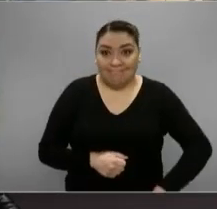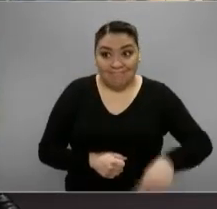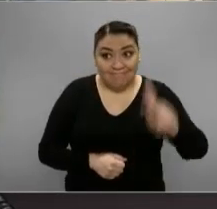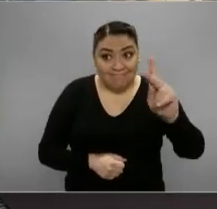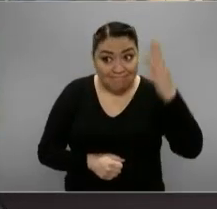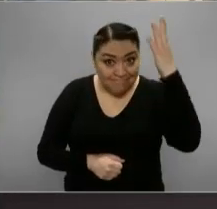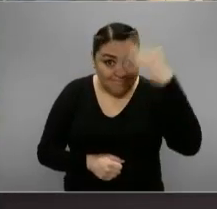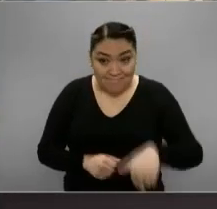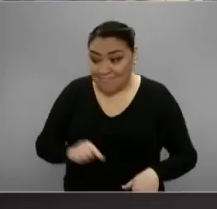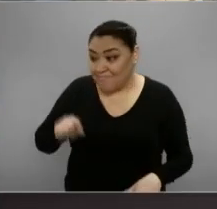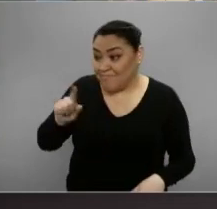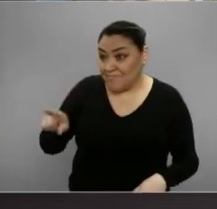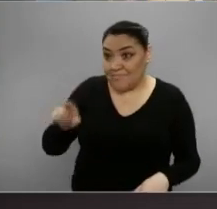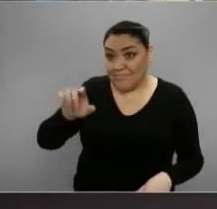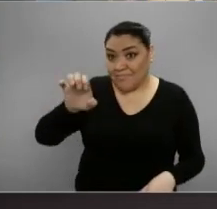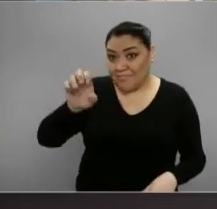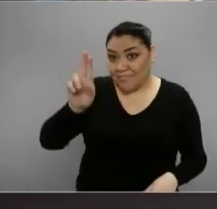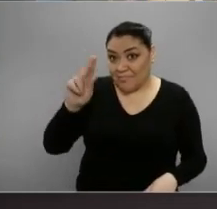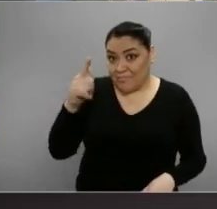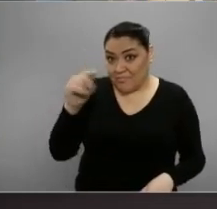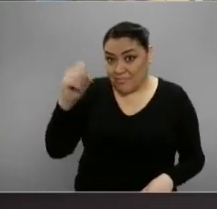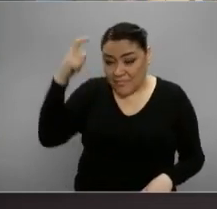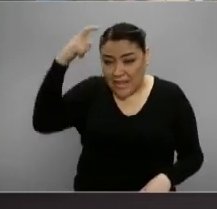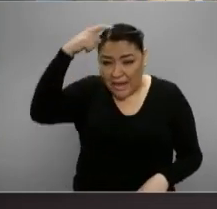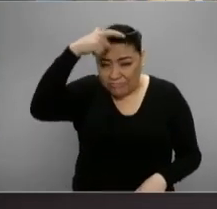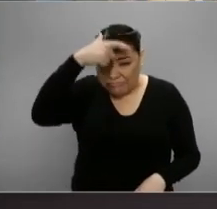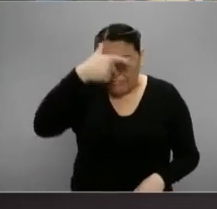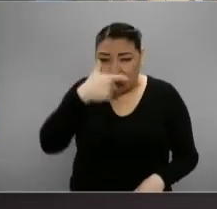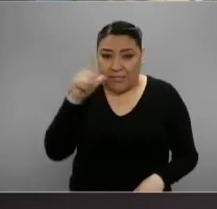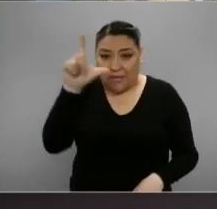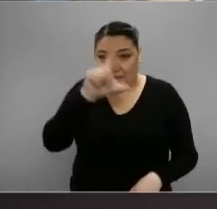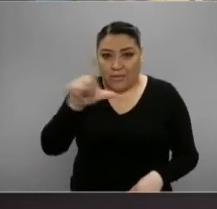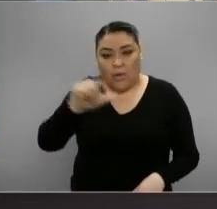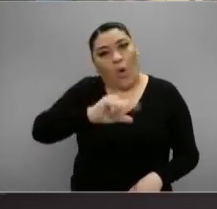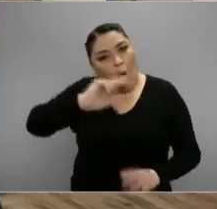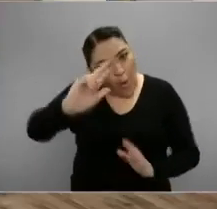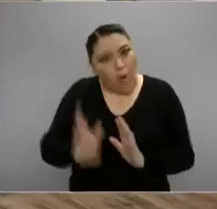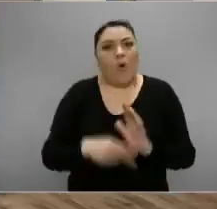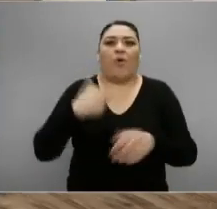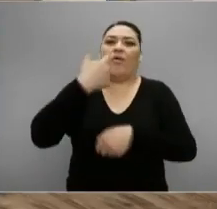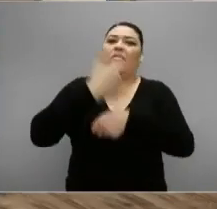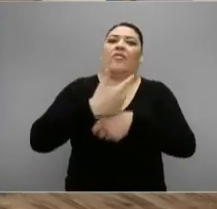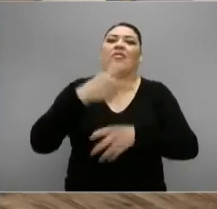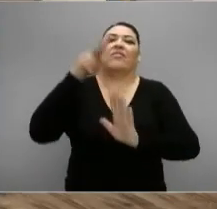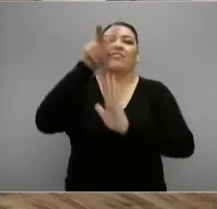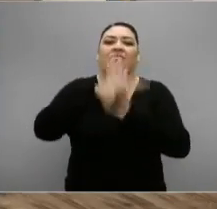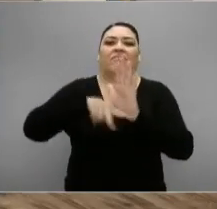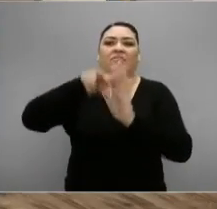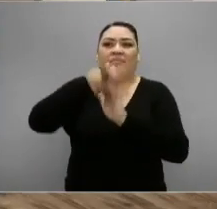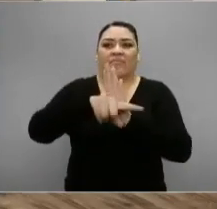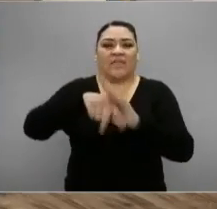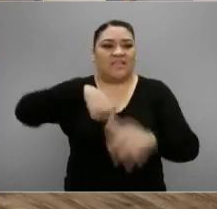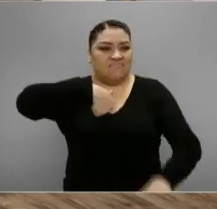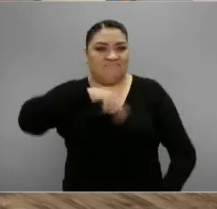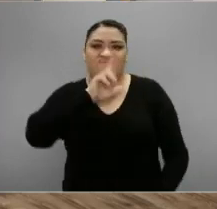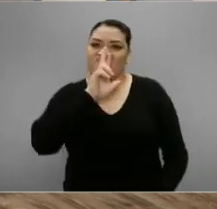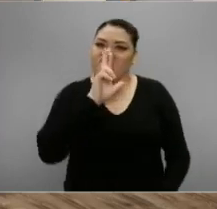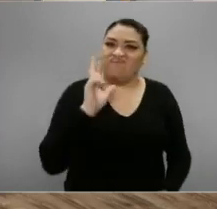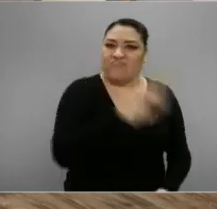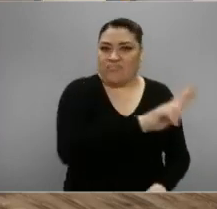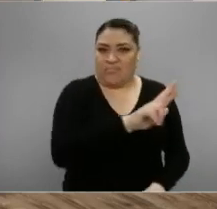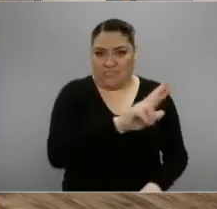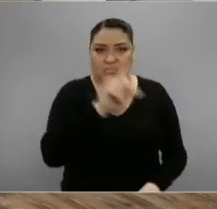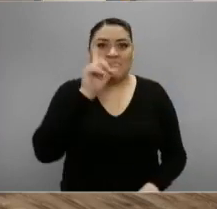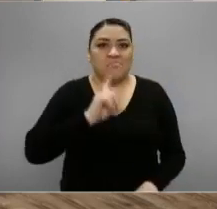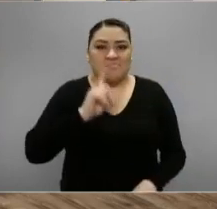Pero Eugenio Derbez, ya en la madrugada de este lunes, subió otro video en donde le da respuesta puntual